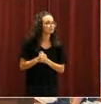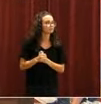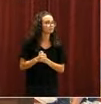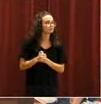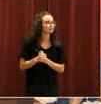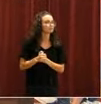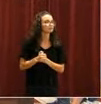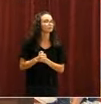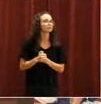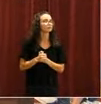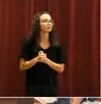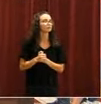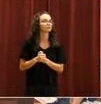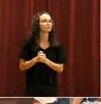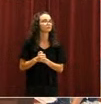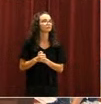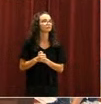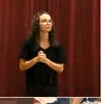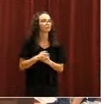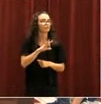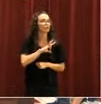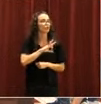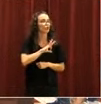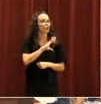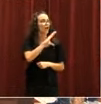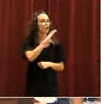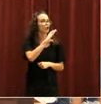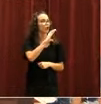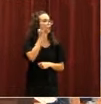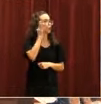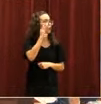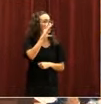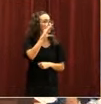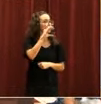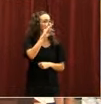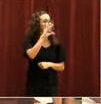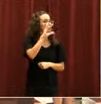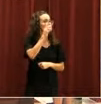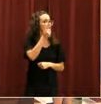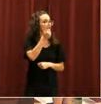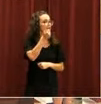Señora Costa, veo todavía que no he abandonado la sala.